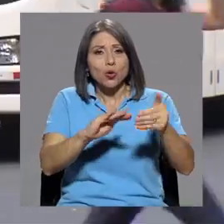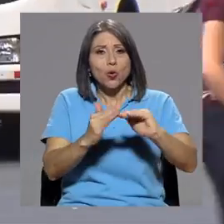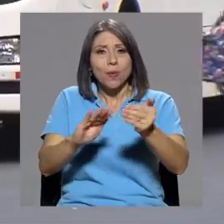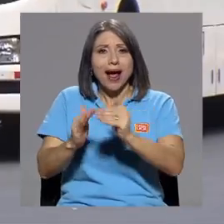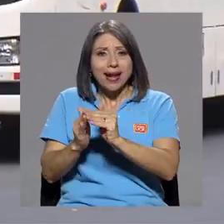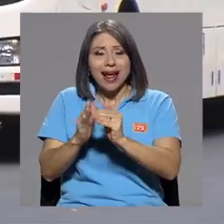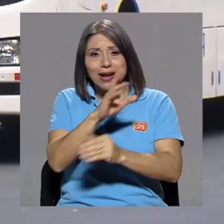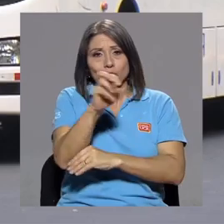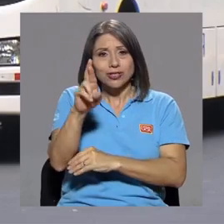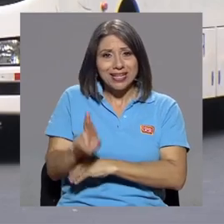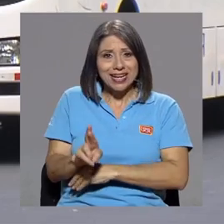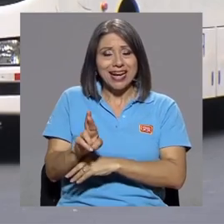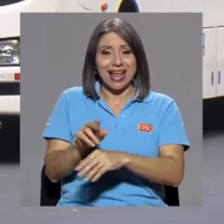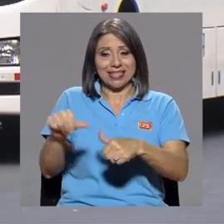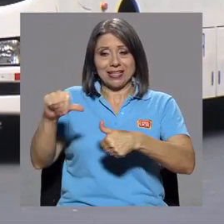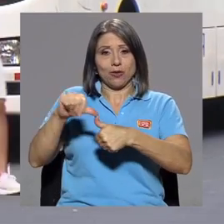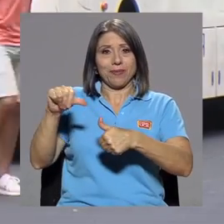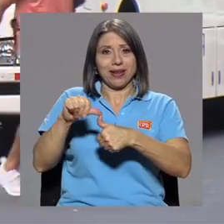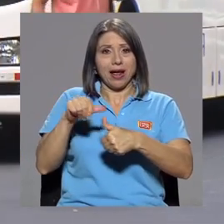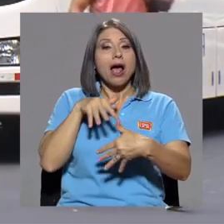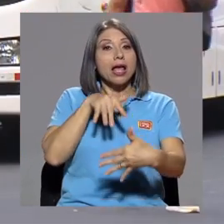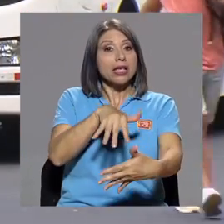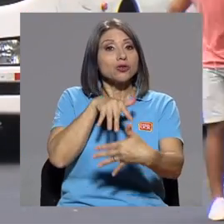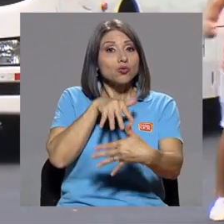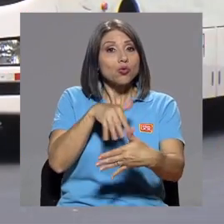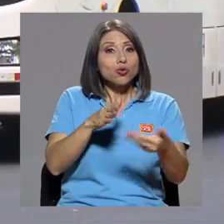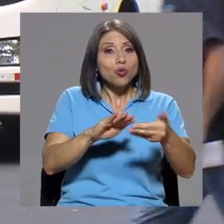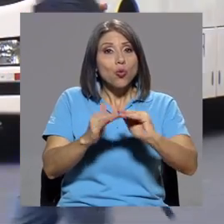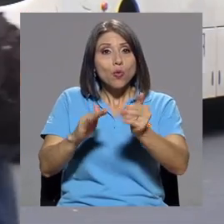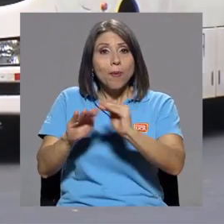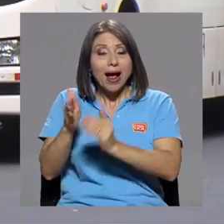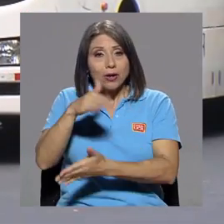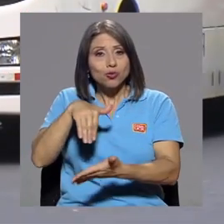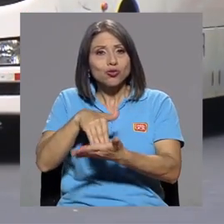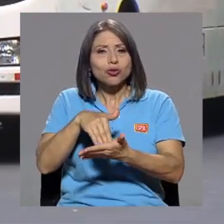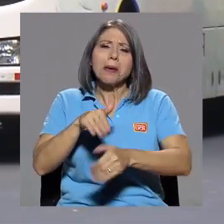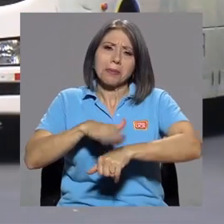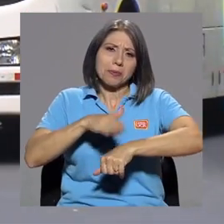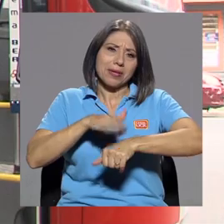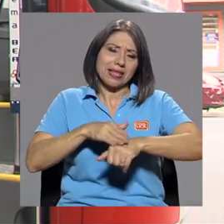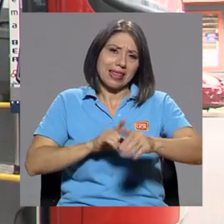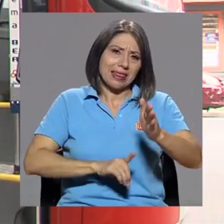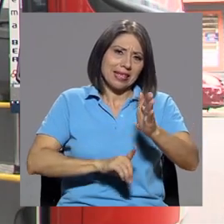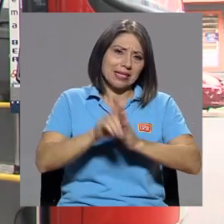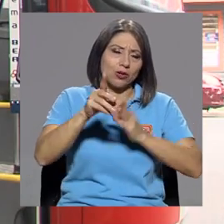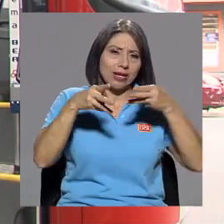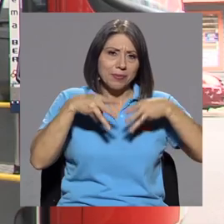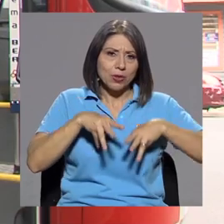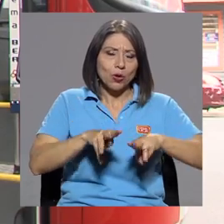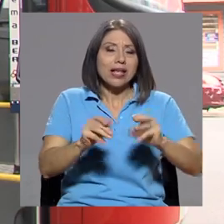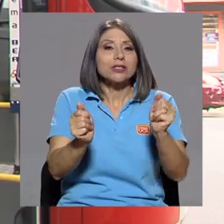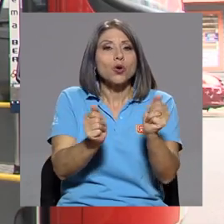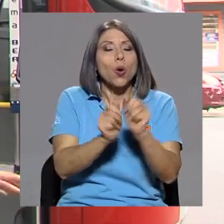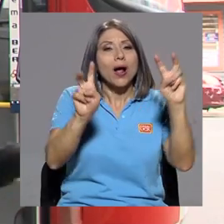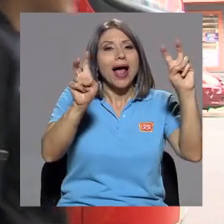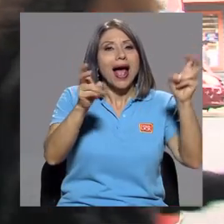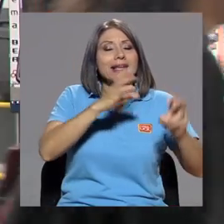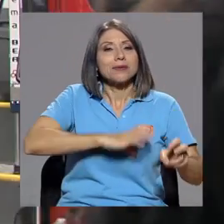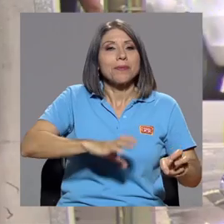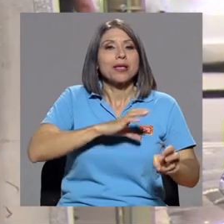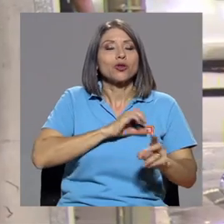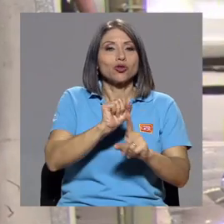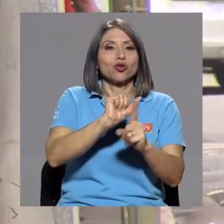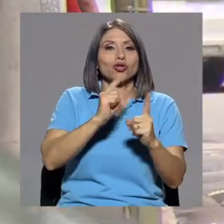centroamericana, los estudios urbanos permiten desarrollar metodologías que integran aspectos sociales, culturales,